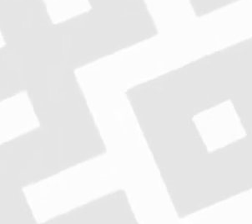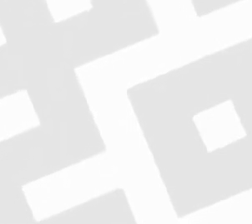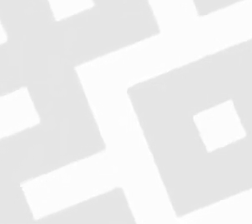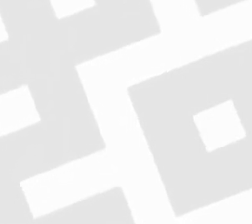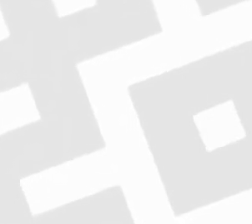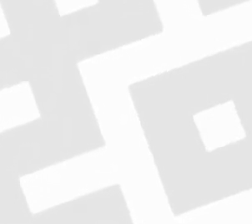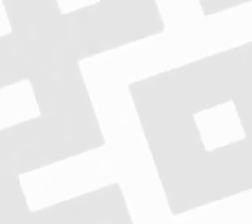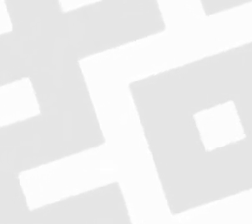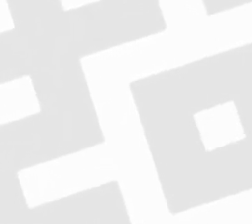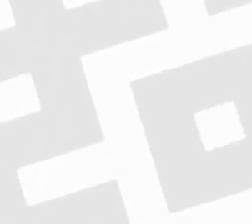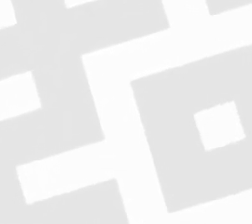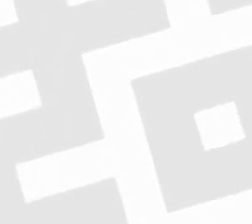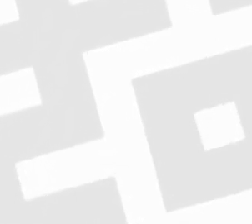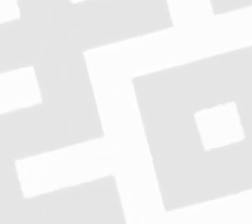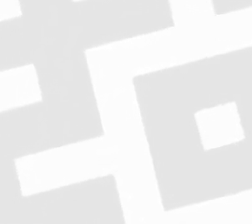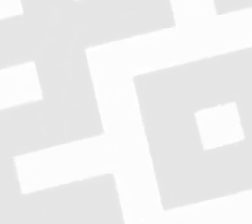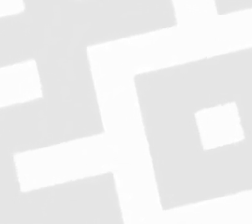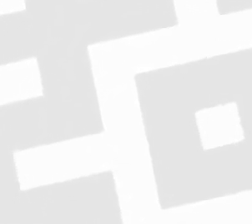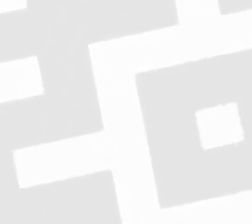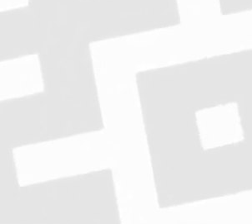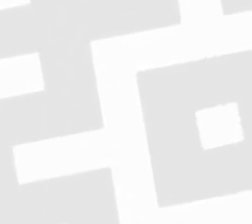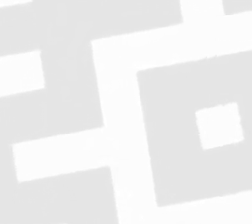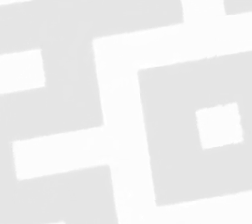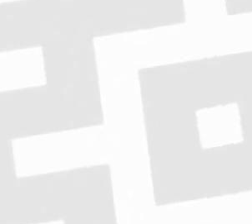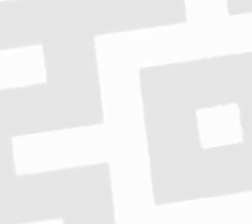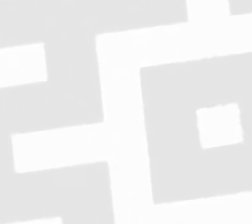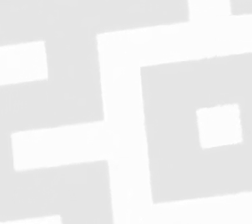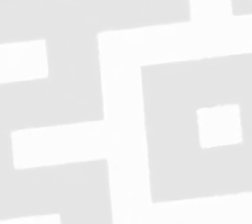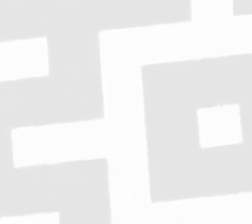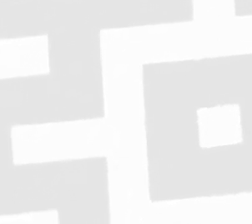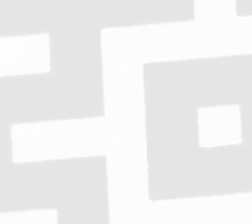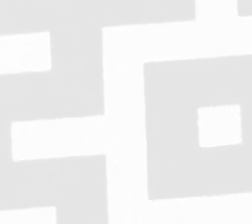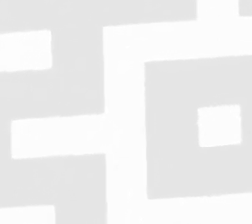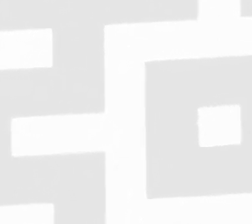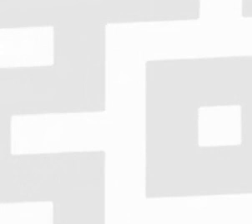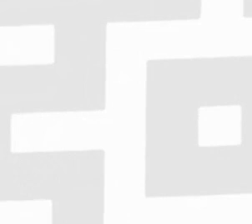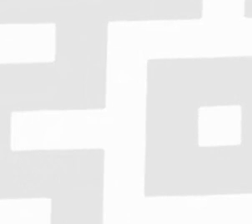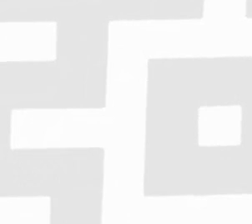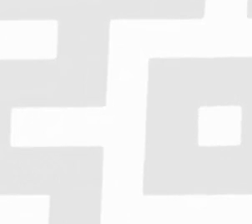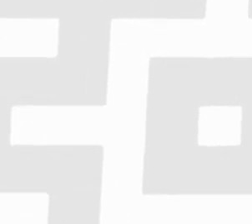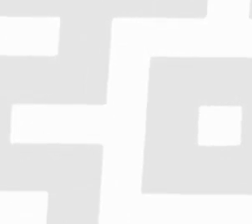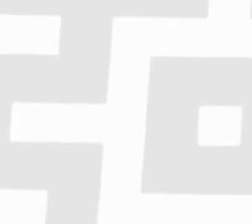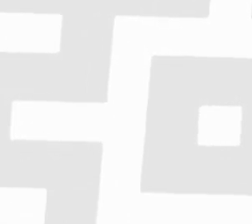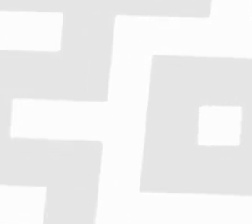Estrategia Estatal contra el Coronavirus Actualización en Veracruz